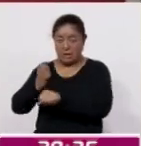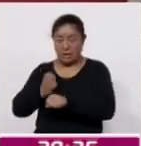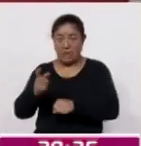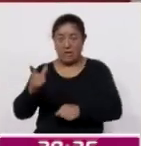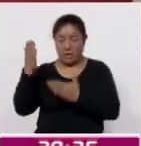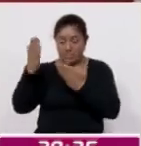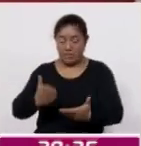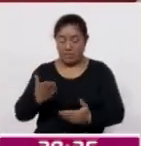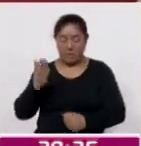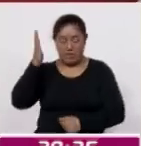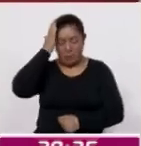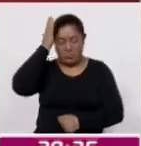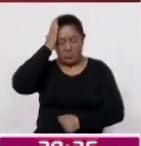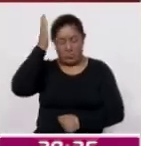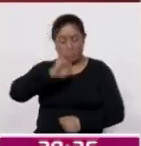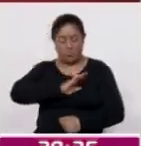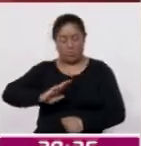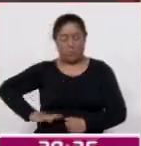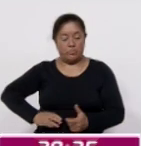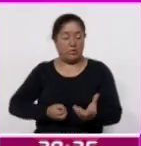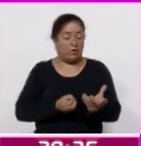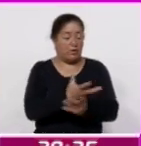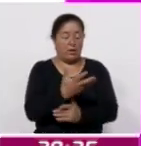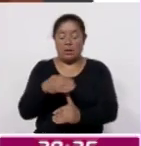autoridades municipales salientes y electas.